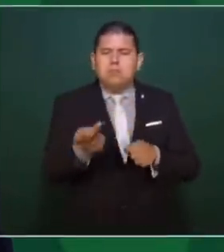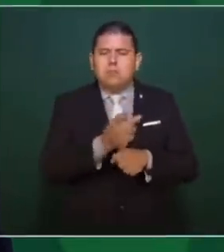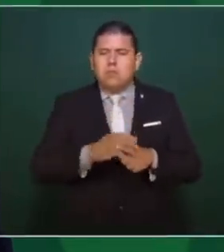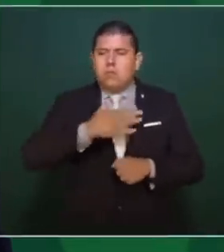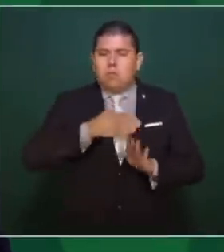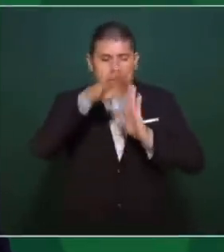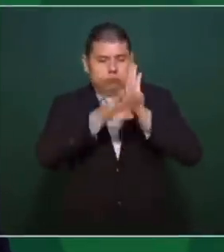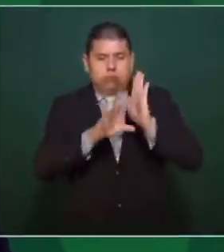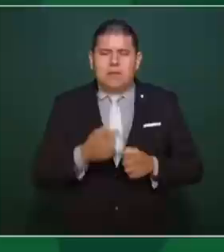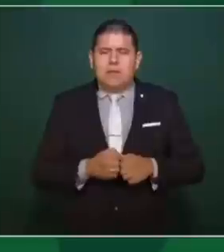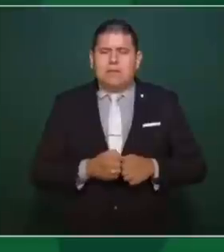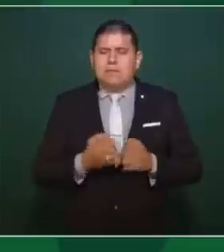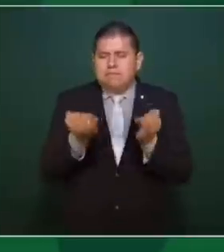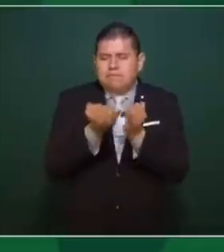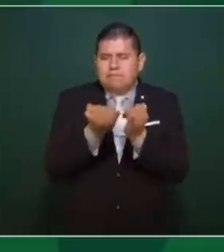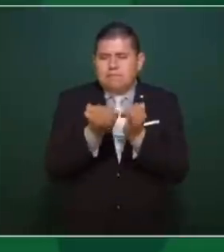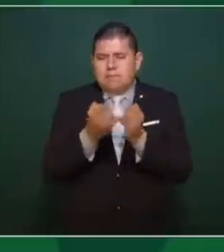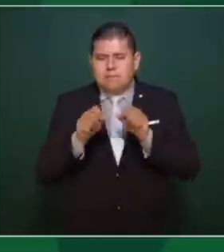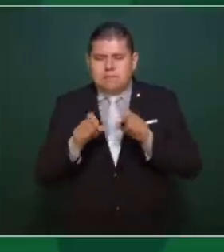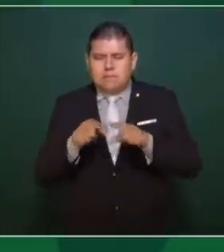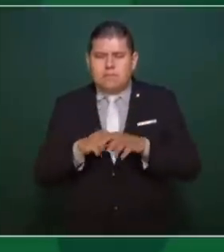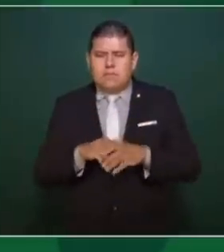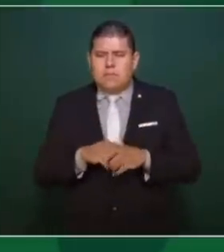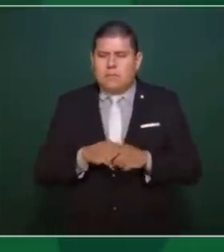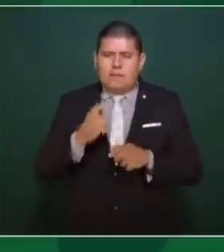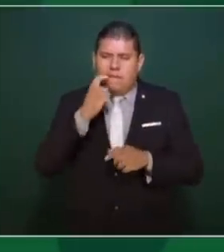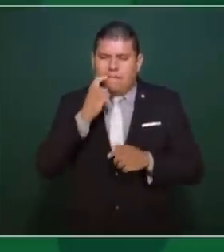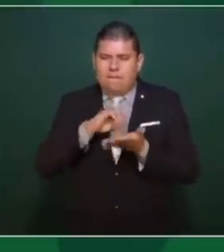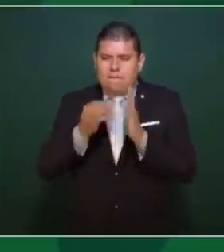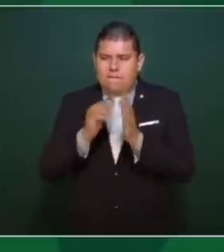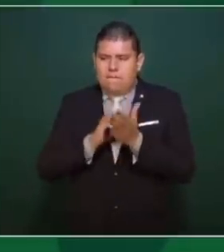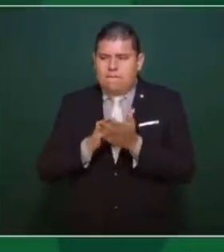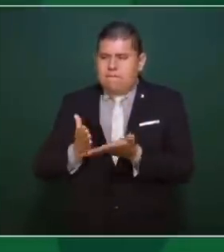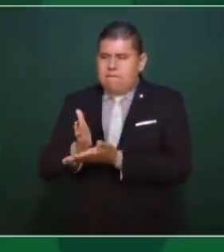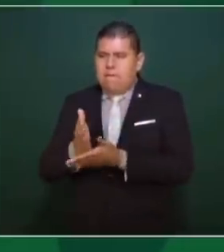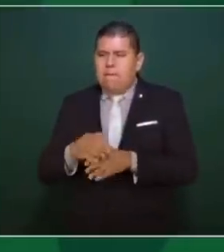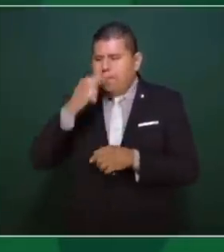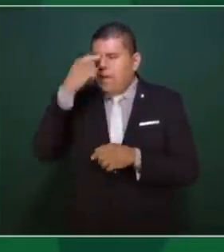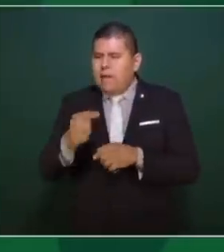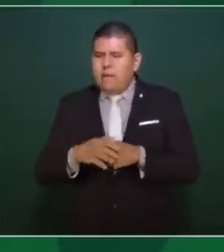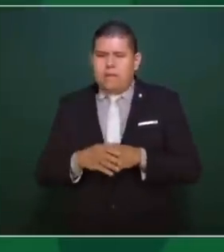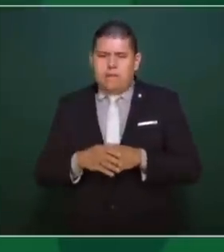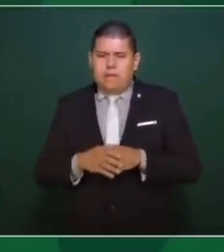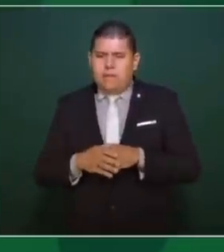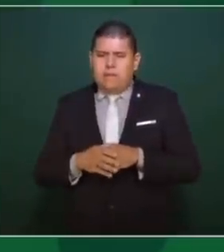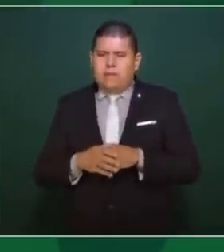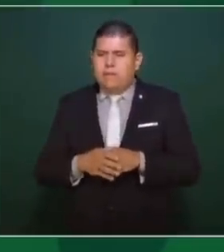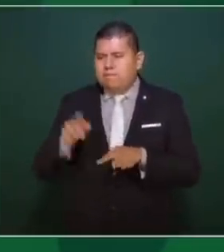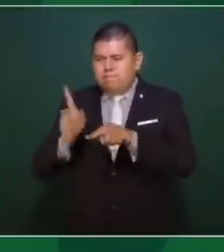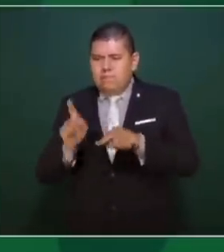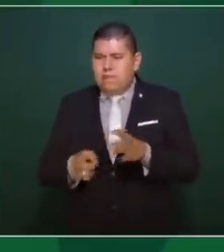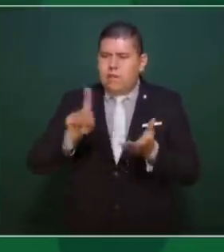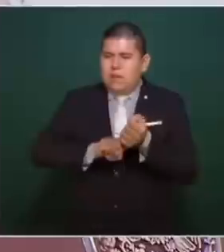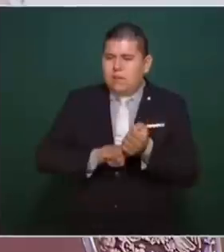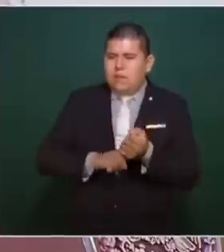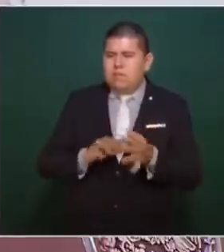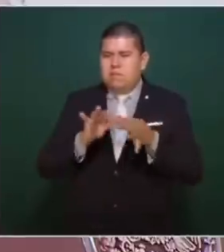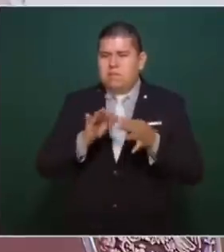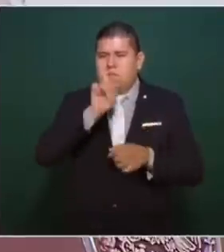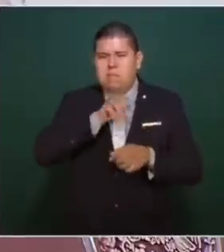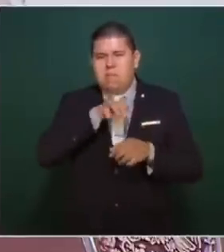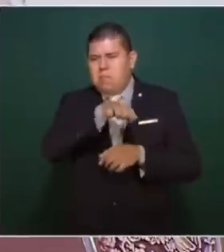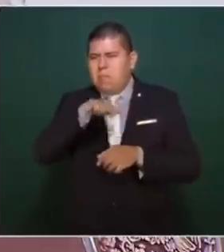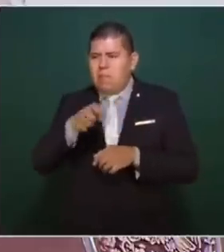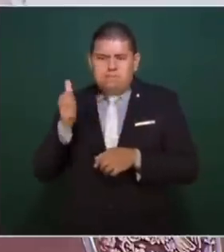creo que traigo el 56%. También usan la cuchara para quitar y para poner levadura a